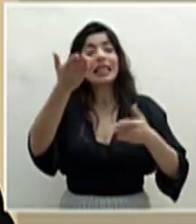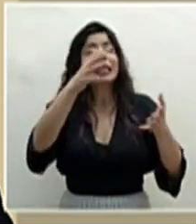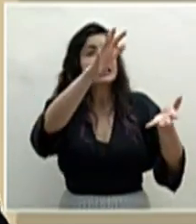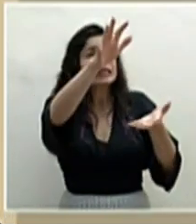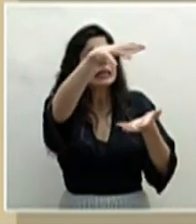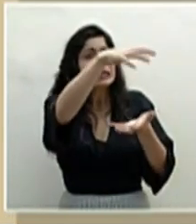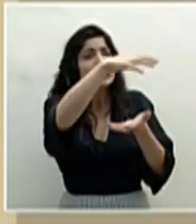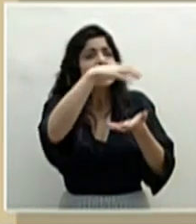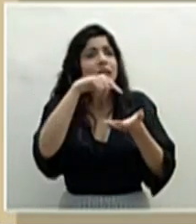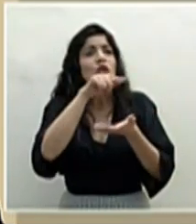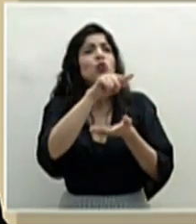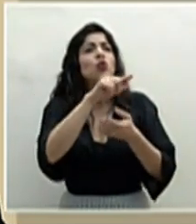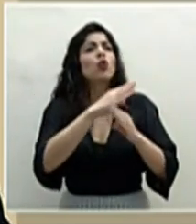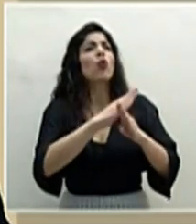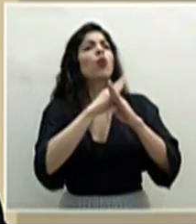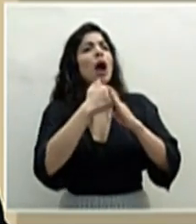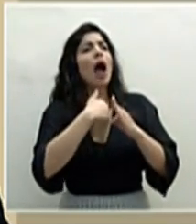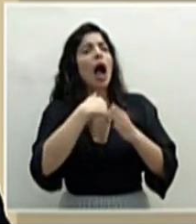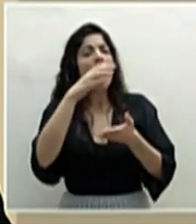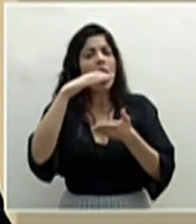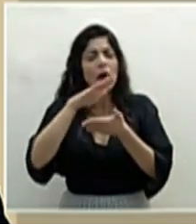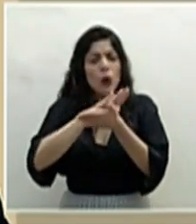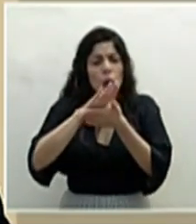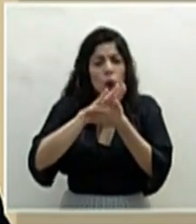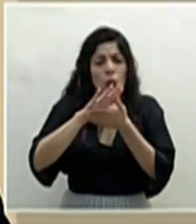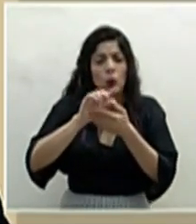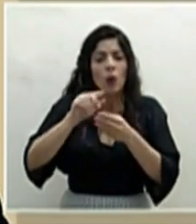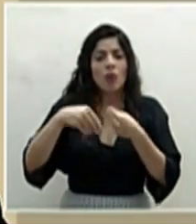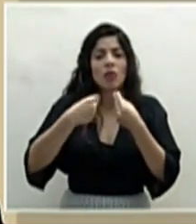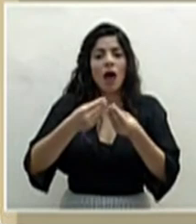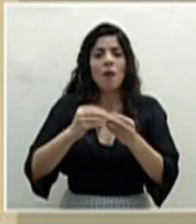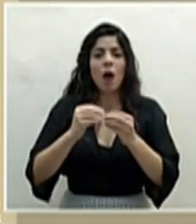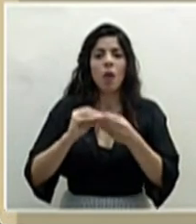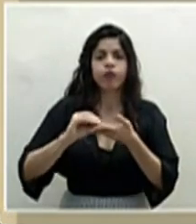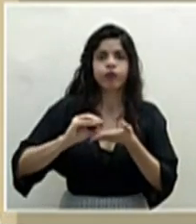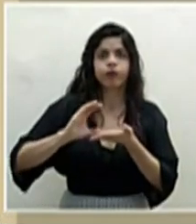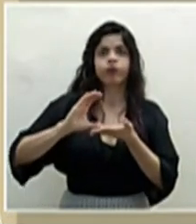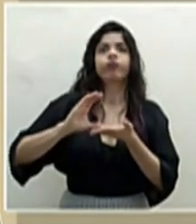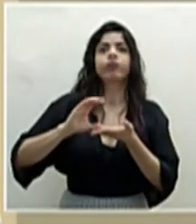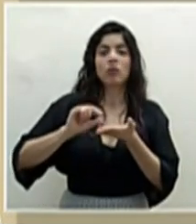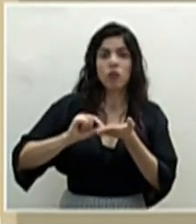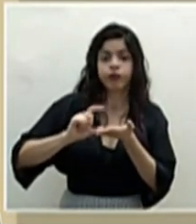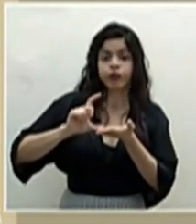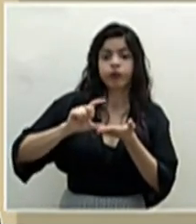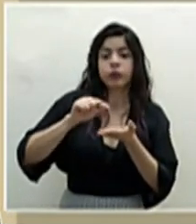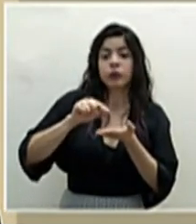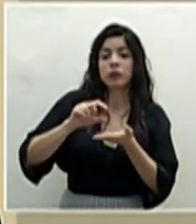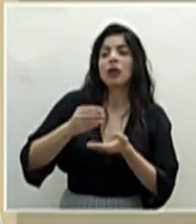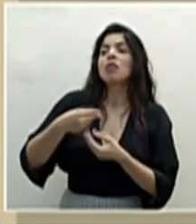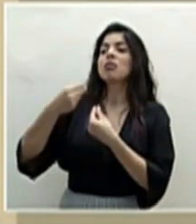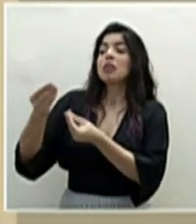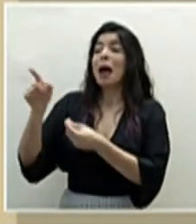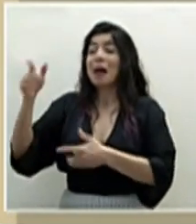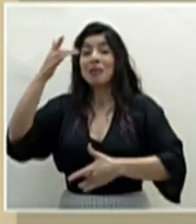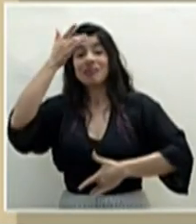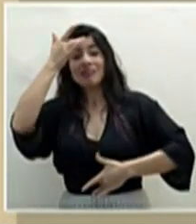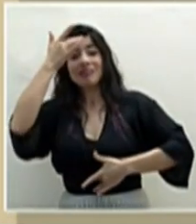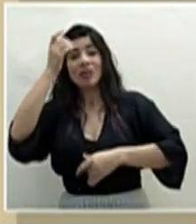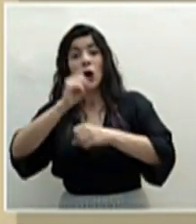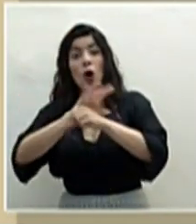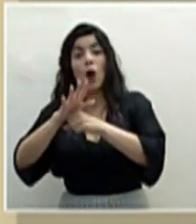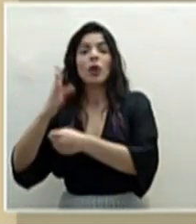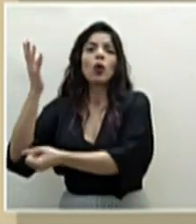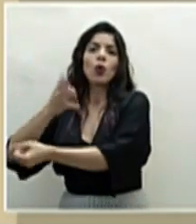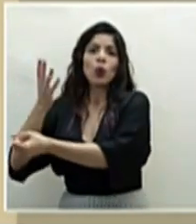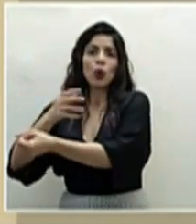potencia neutralizadora y poderle aplicar una dosis muy estandarizada a nuevos pacientes COVID-19. Y la